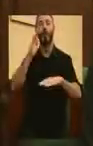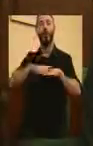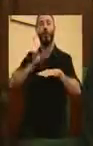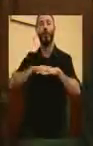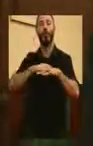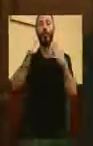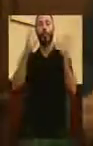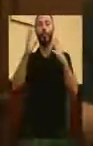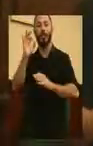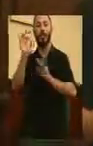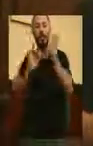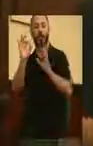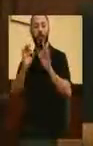Muchas gracias. Gracias.